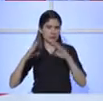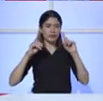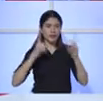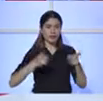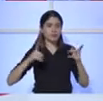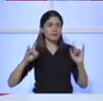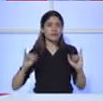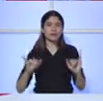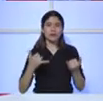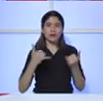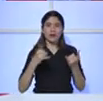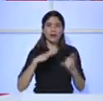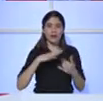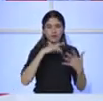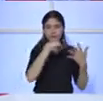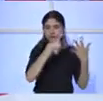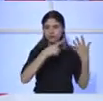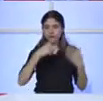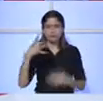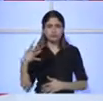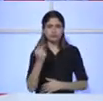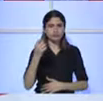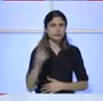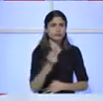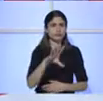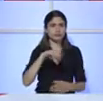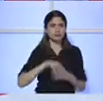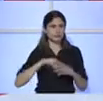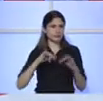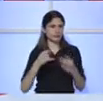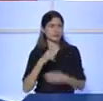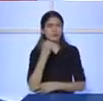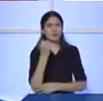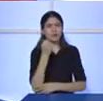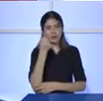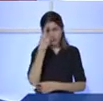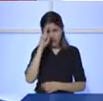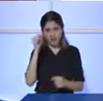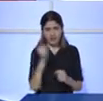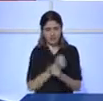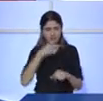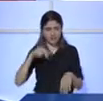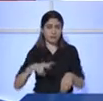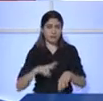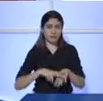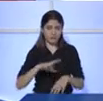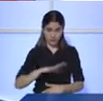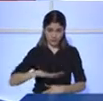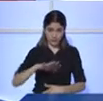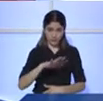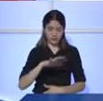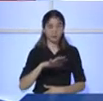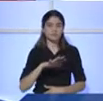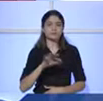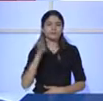recuperación por póliza en todas las instituciones. O sea, este mensaje queda bien claro para, a ver, el resto de, digamos, de los